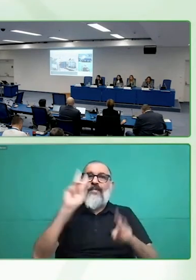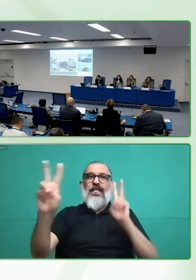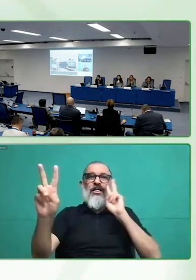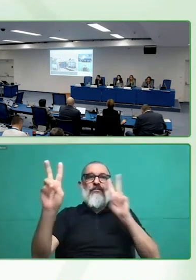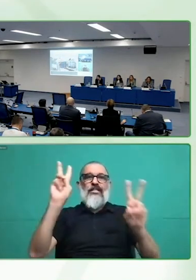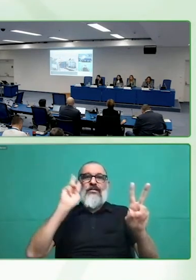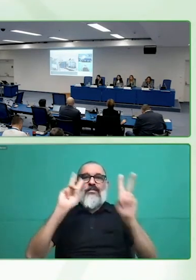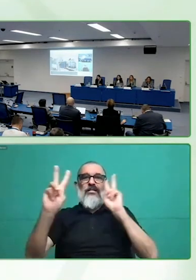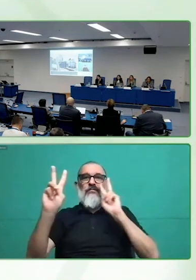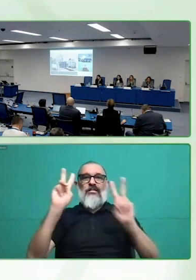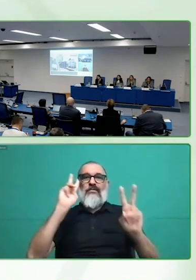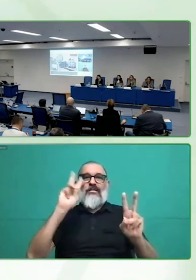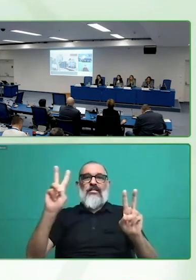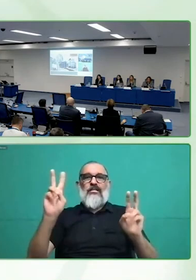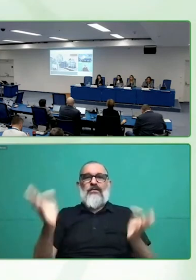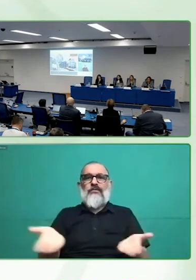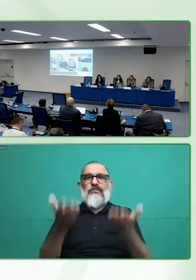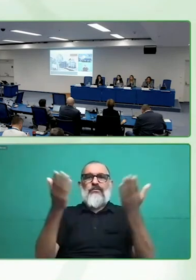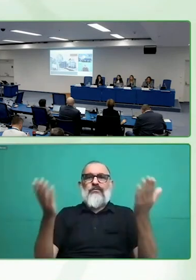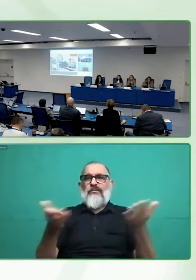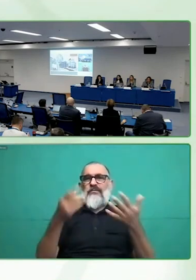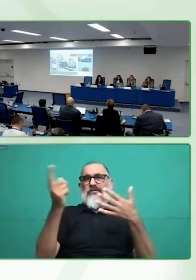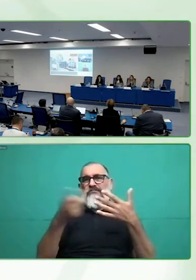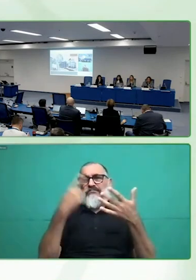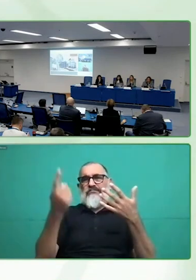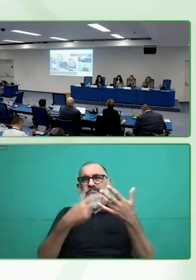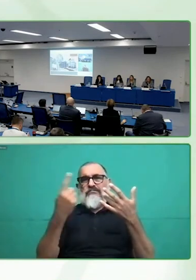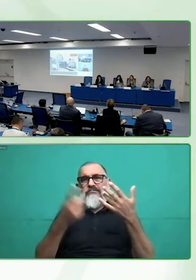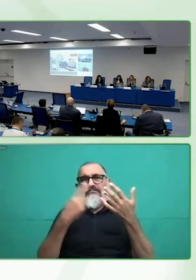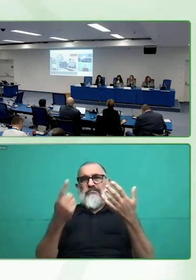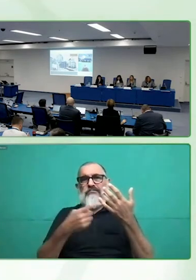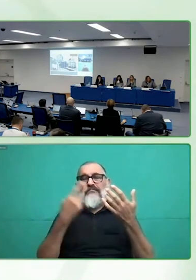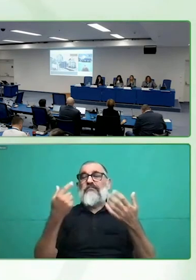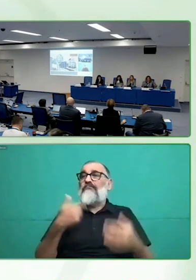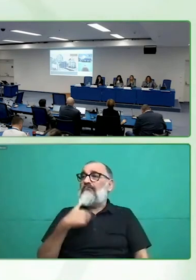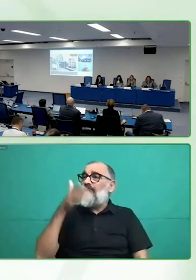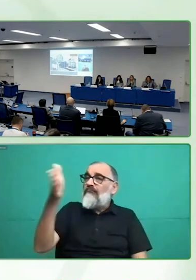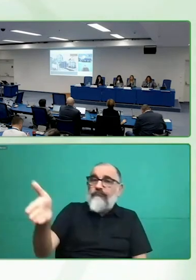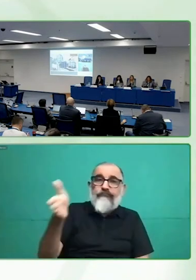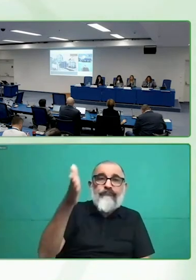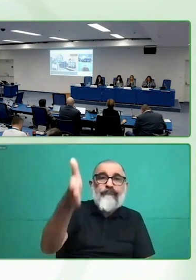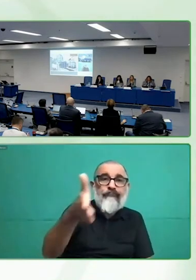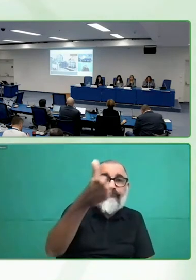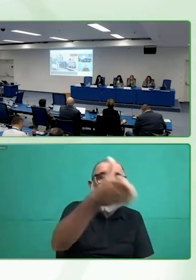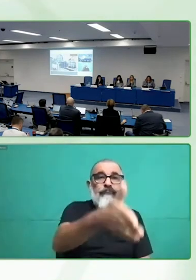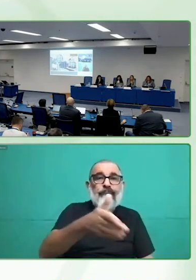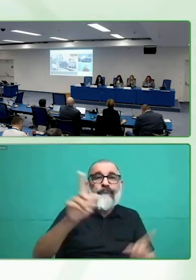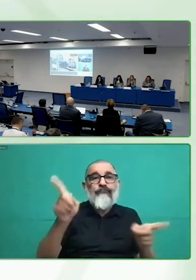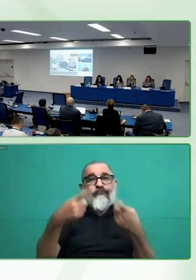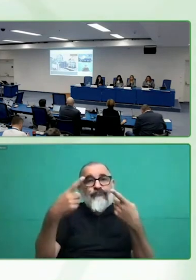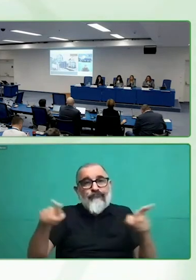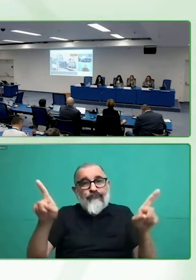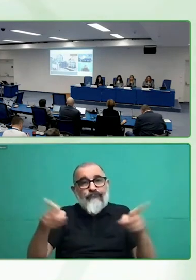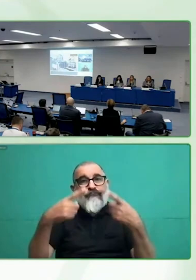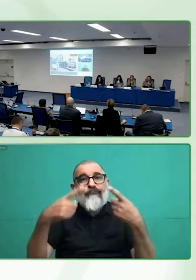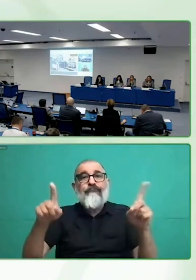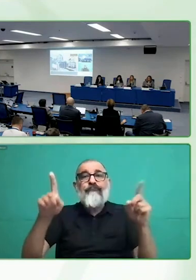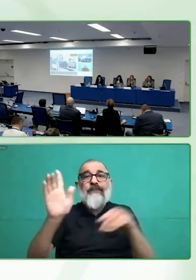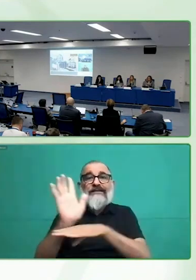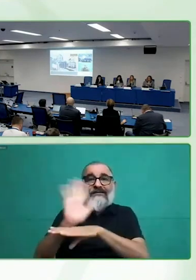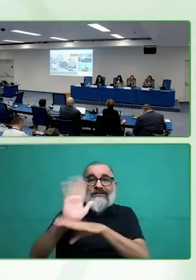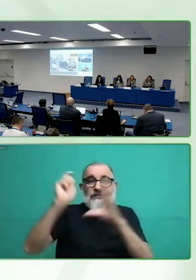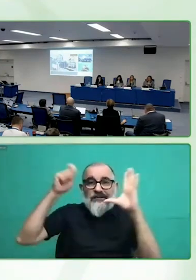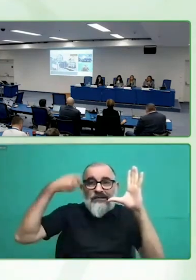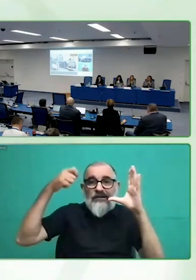conciertos, cines, bibliotecas, albercas, o entrar en un hospital o en una escuela y